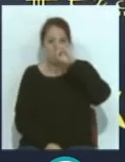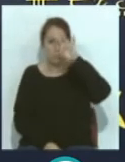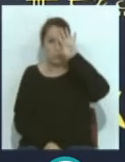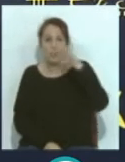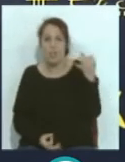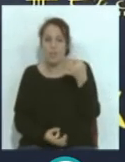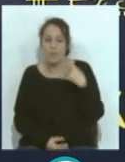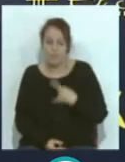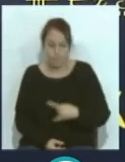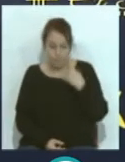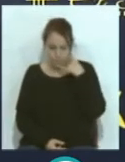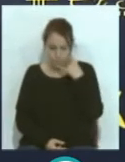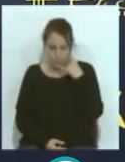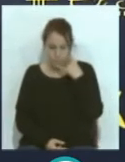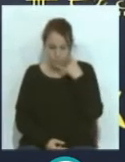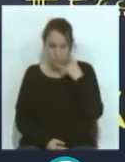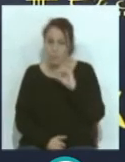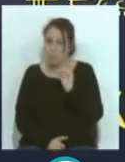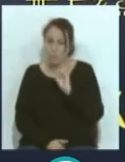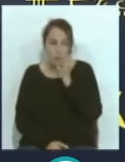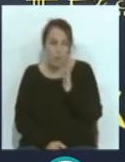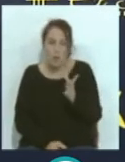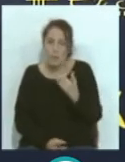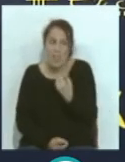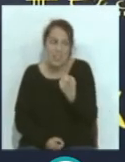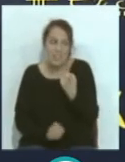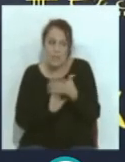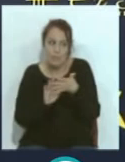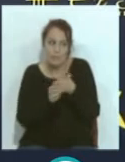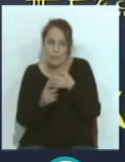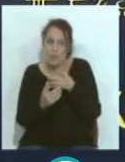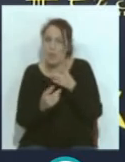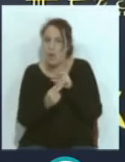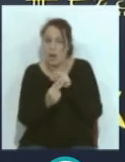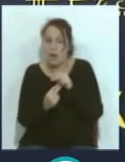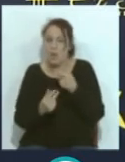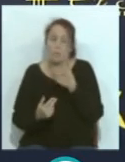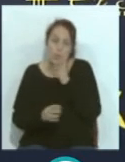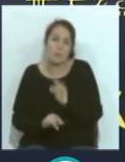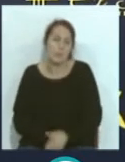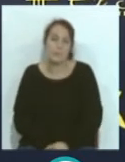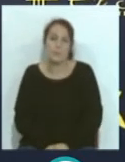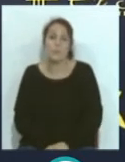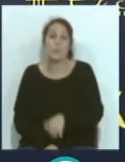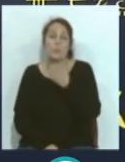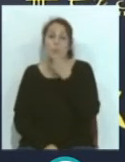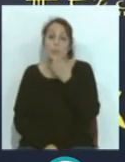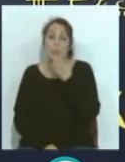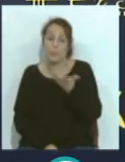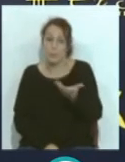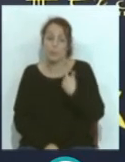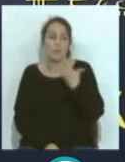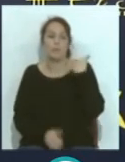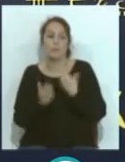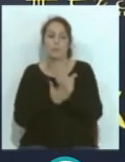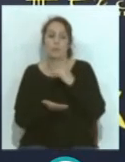tienes que coger el teléfono y llamar porque necesitas hablar con alguien, necesitas porque sí. Por ejemplo, el otro